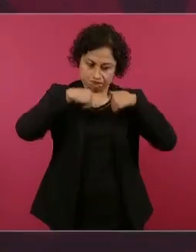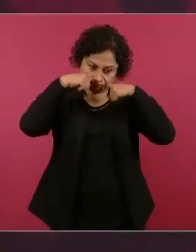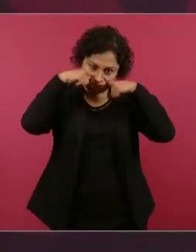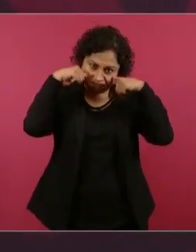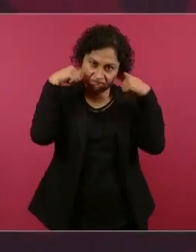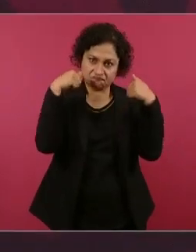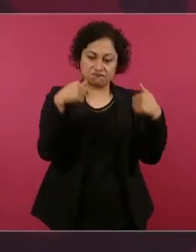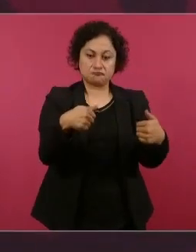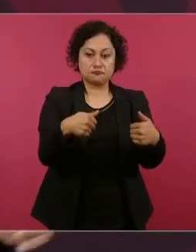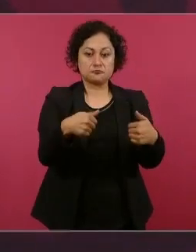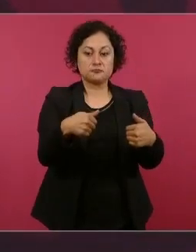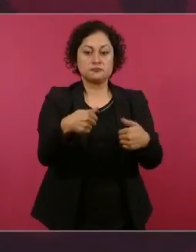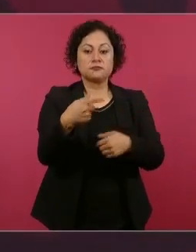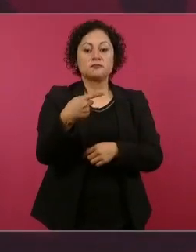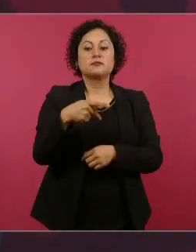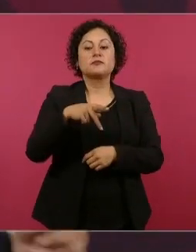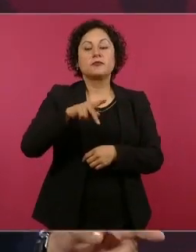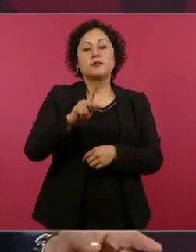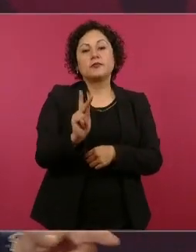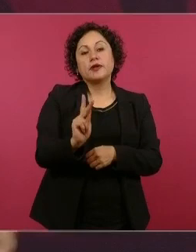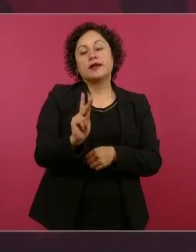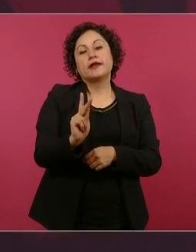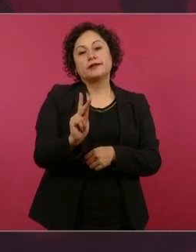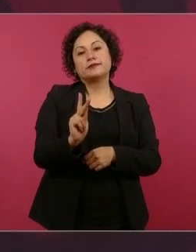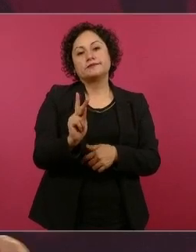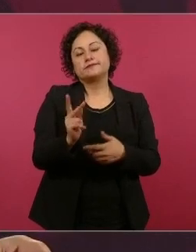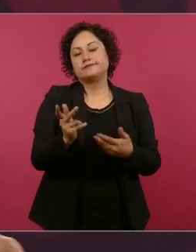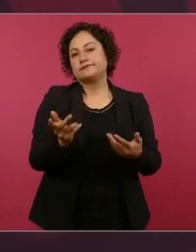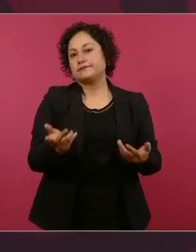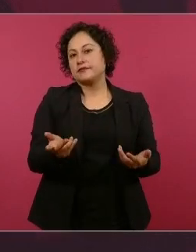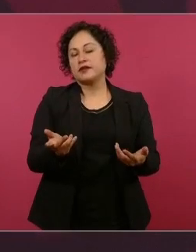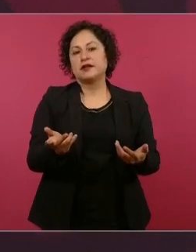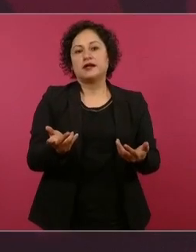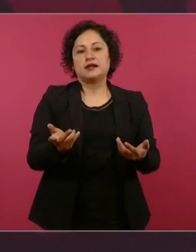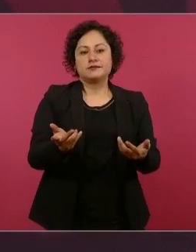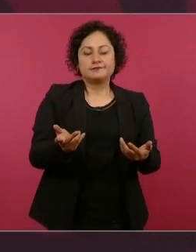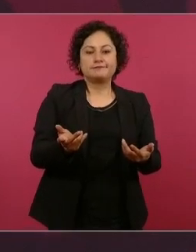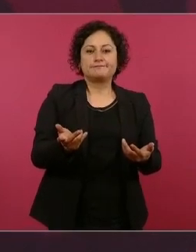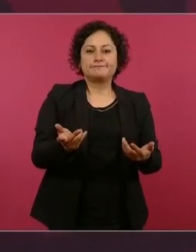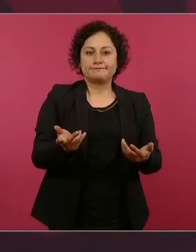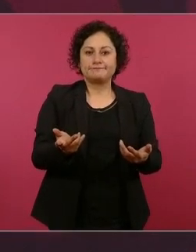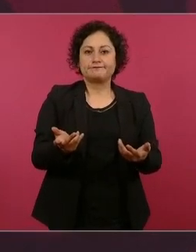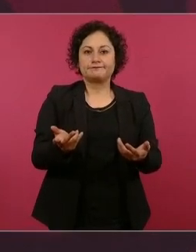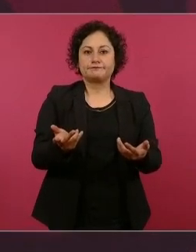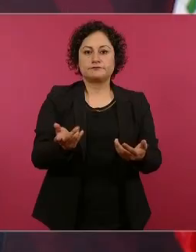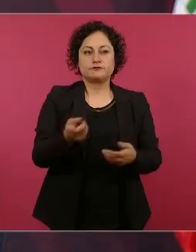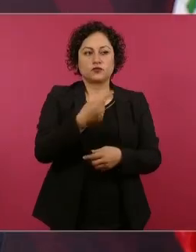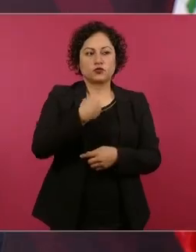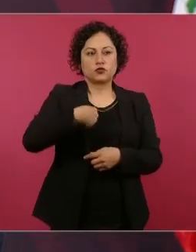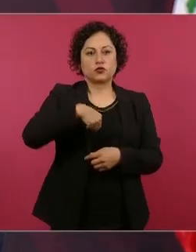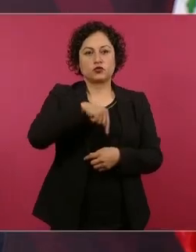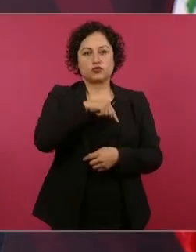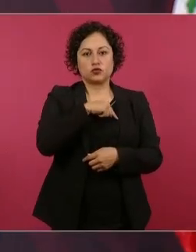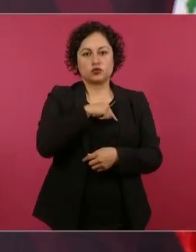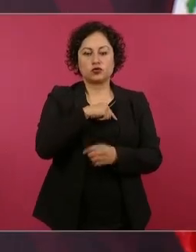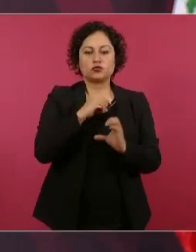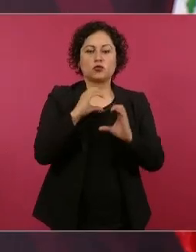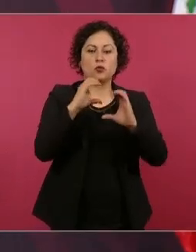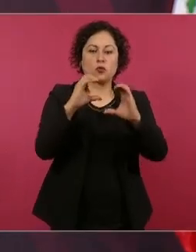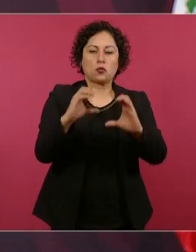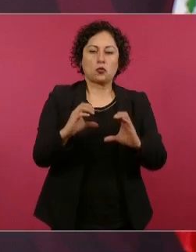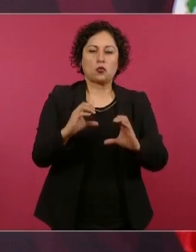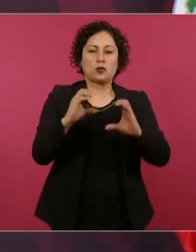no queremos que se utilice